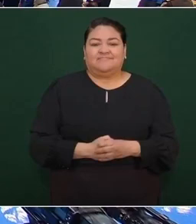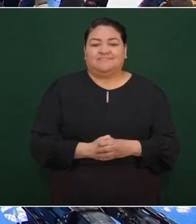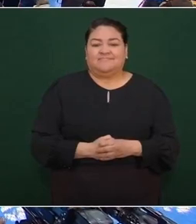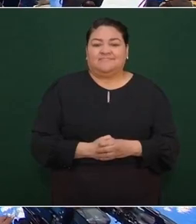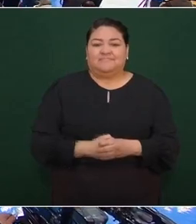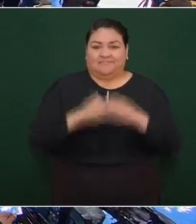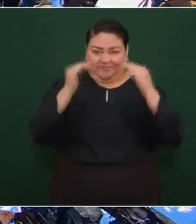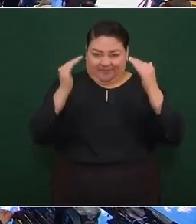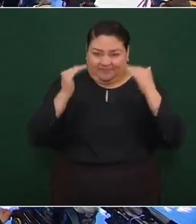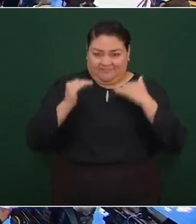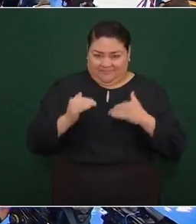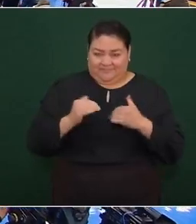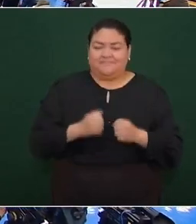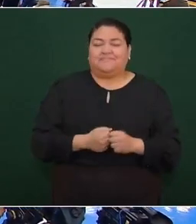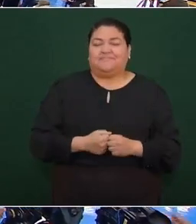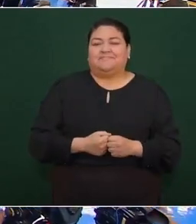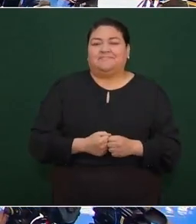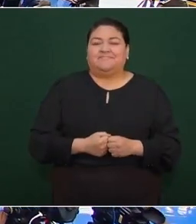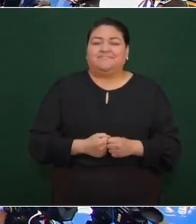seguimos así